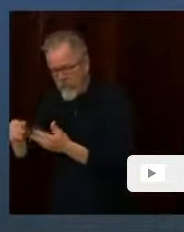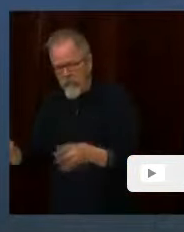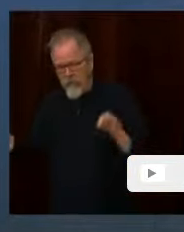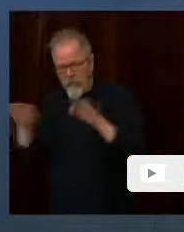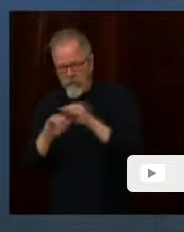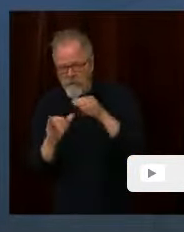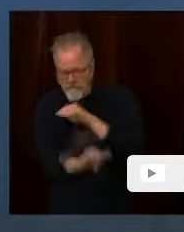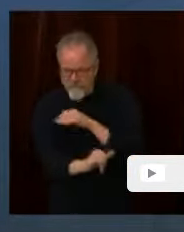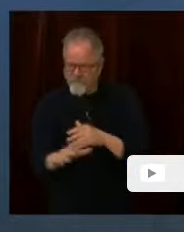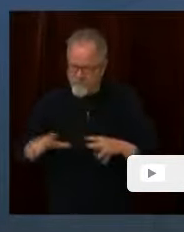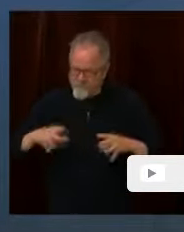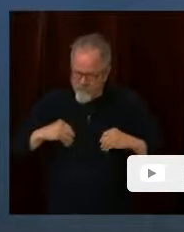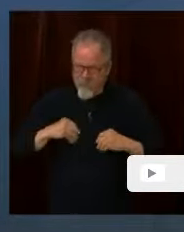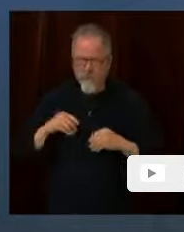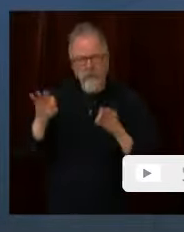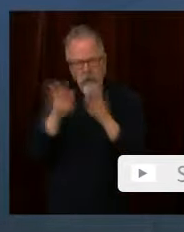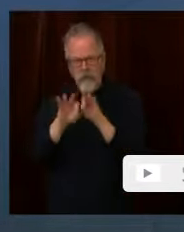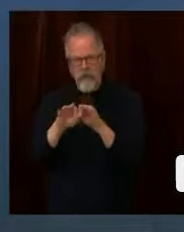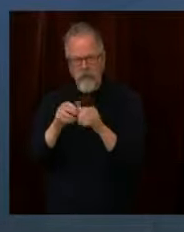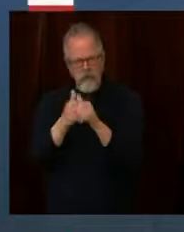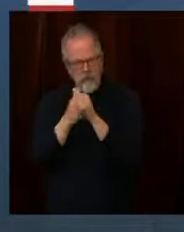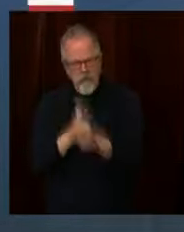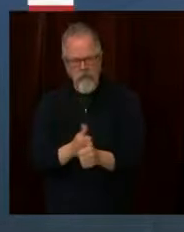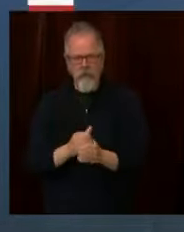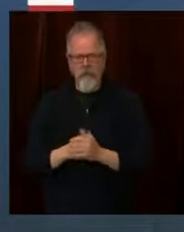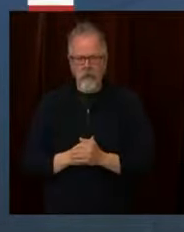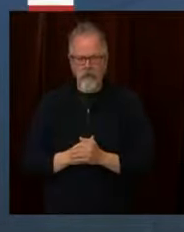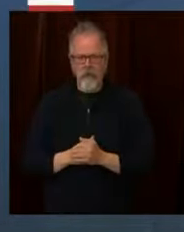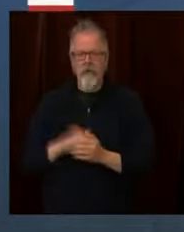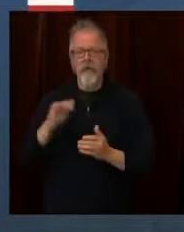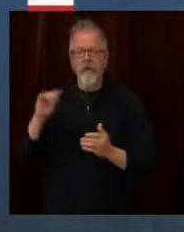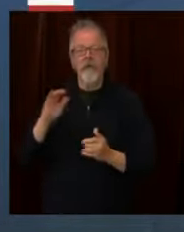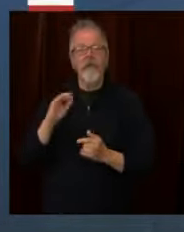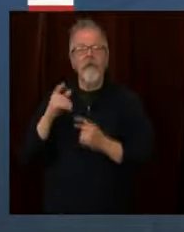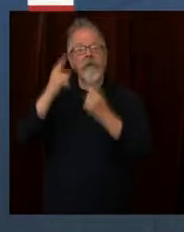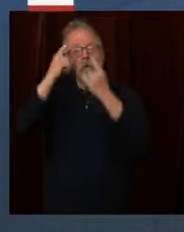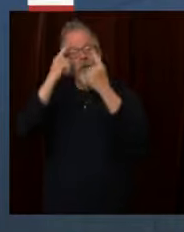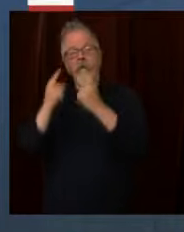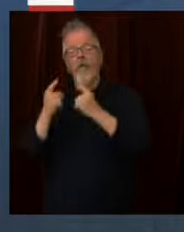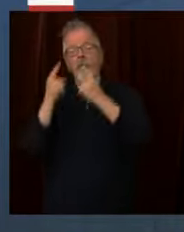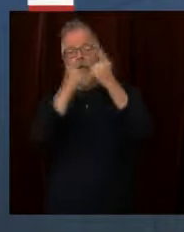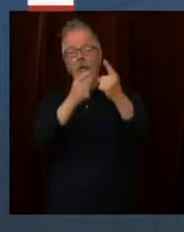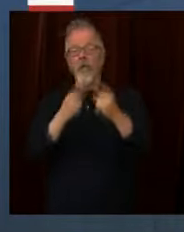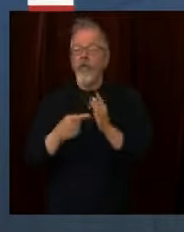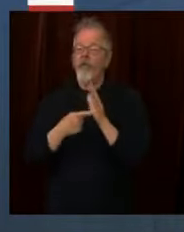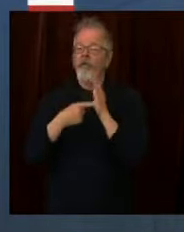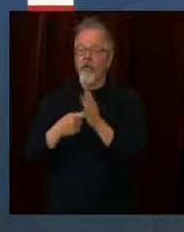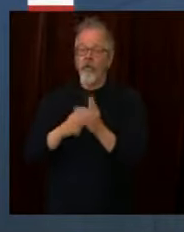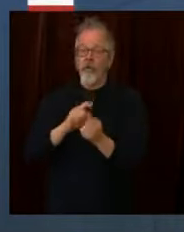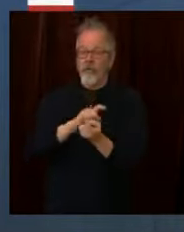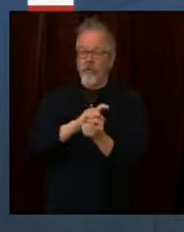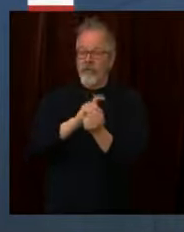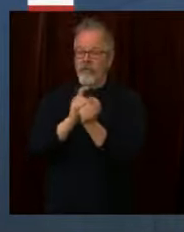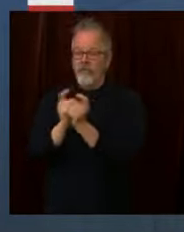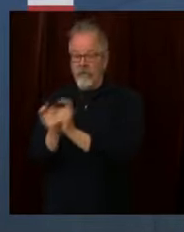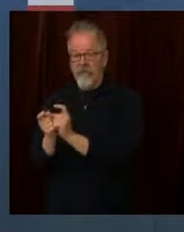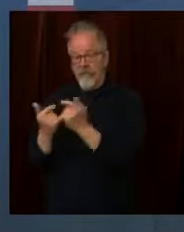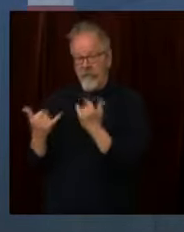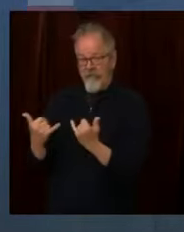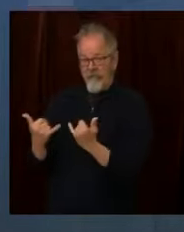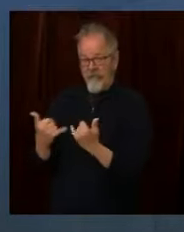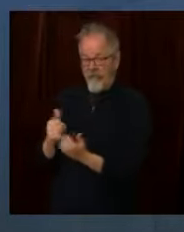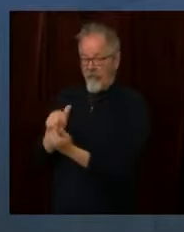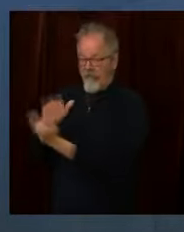Esta iniciativa de representar una transición de una estrategia a la próxima. Al